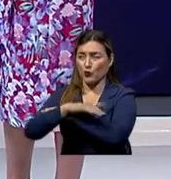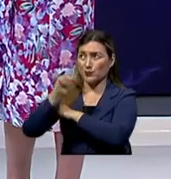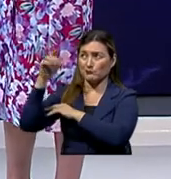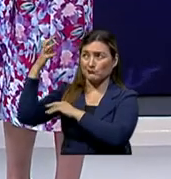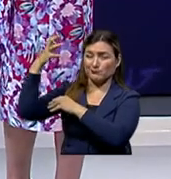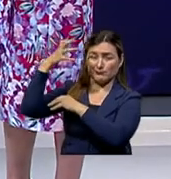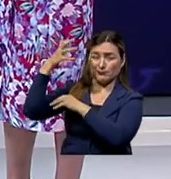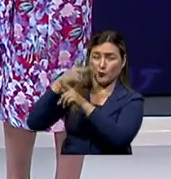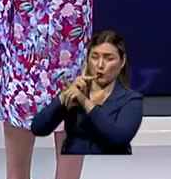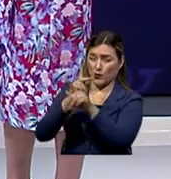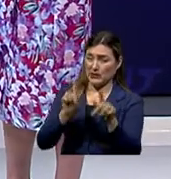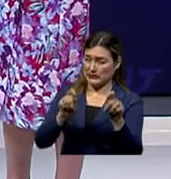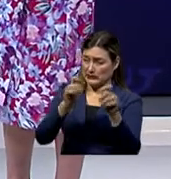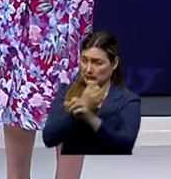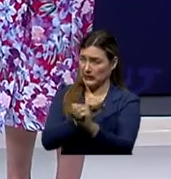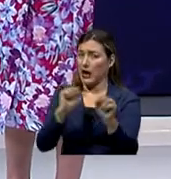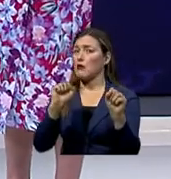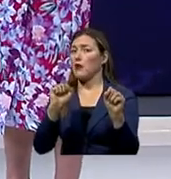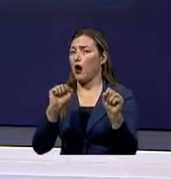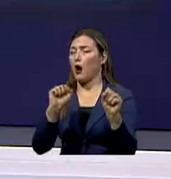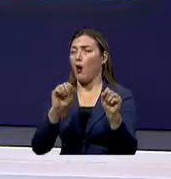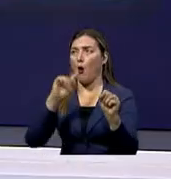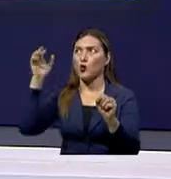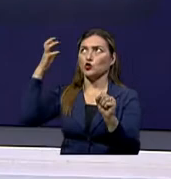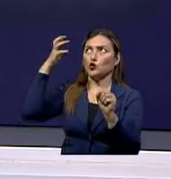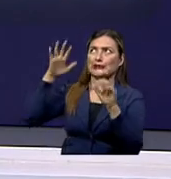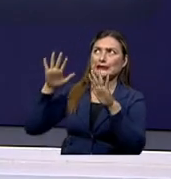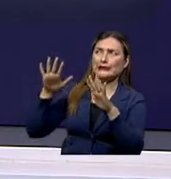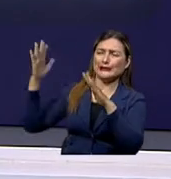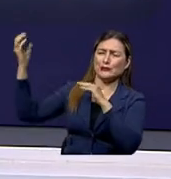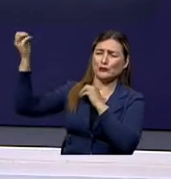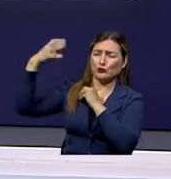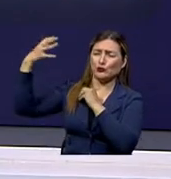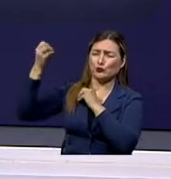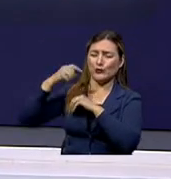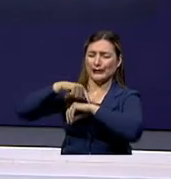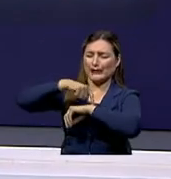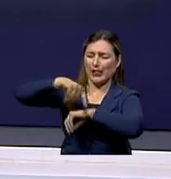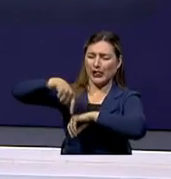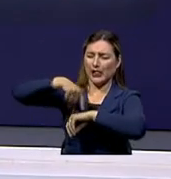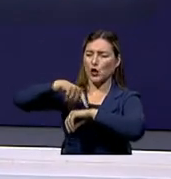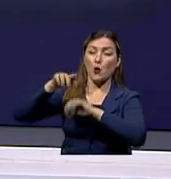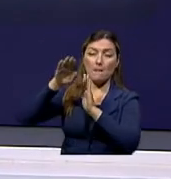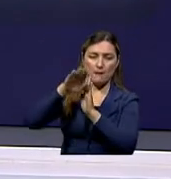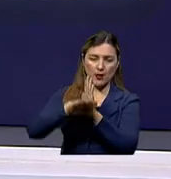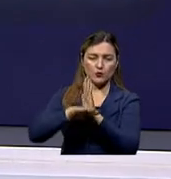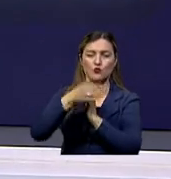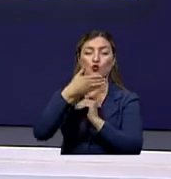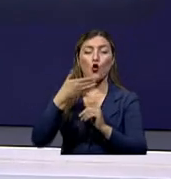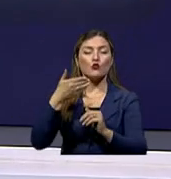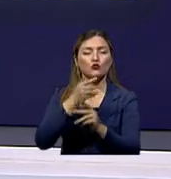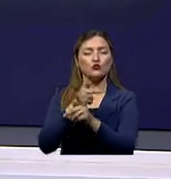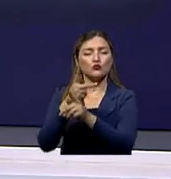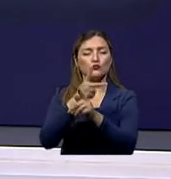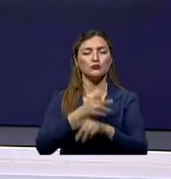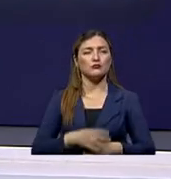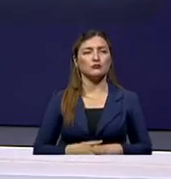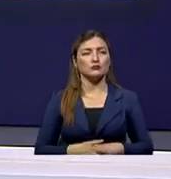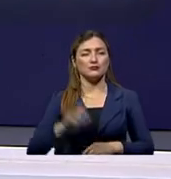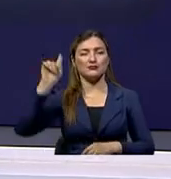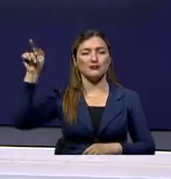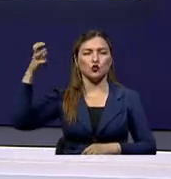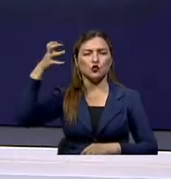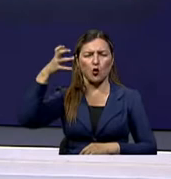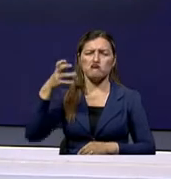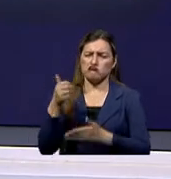recomendable no exponerse a él por mucho tiempo? Bueno, ver, definitivamente el sol sirve para metabolizar inclusive vitaminas, es decir, la